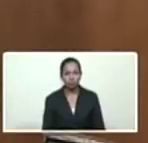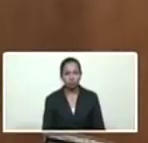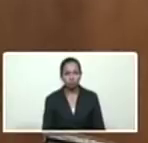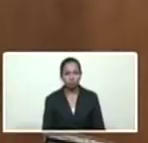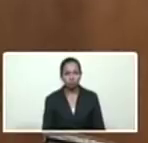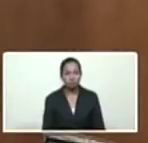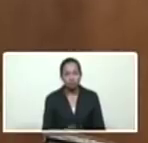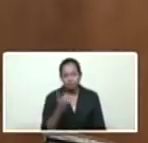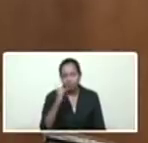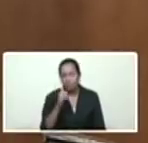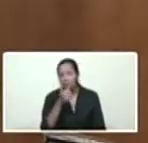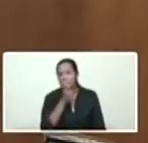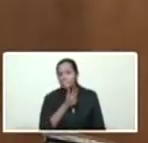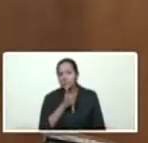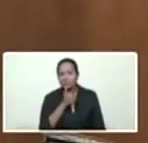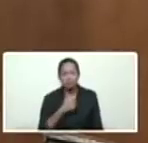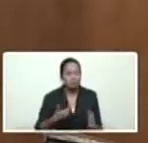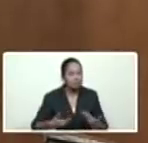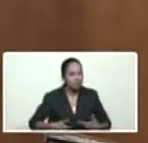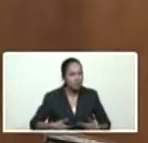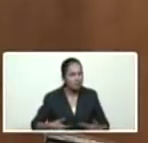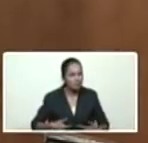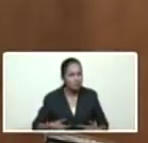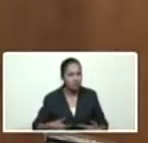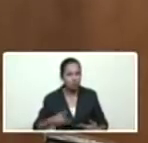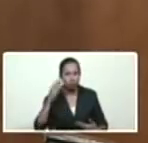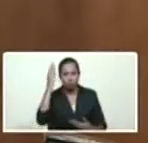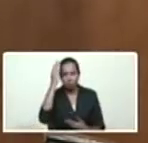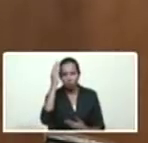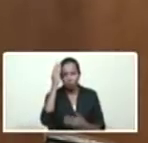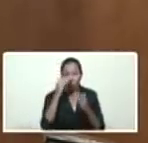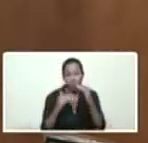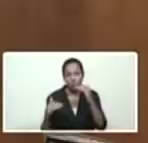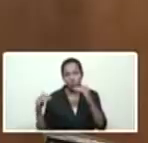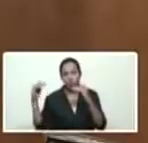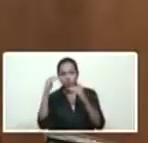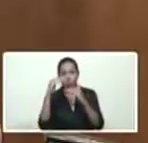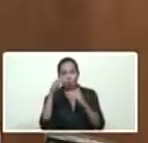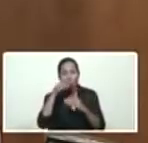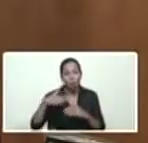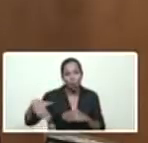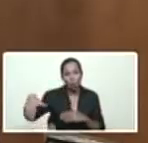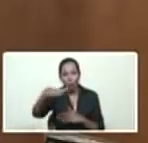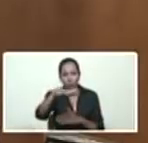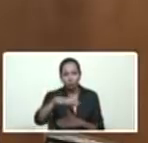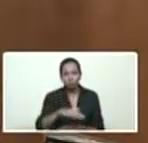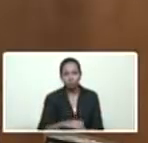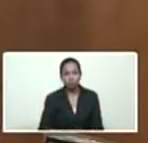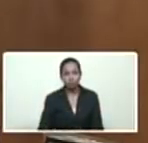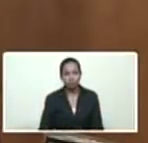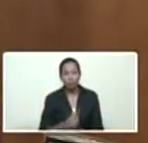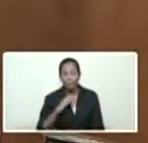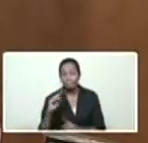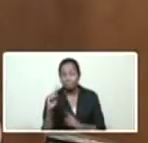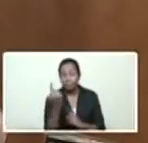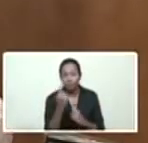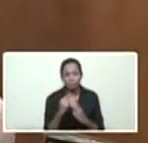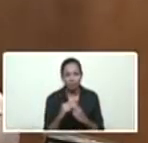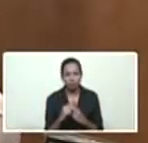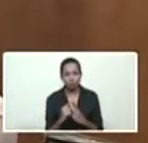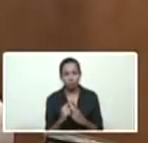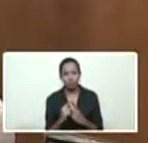paciencia, el sacrificio, la conciencia superior del pueblo. Donde debe privar la